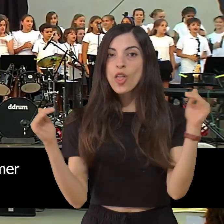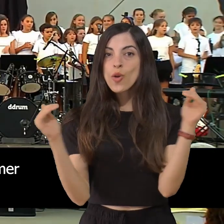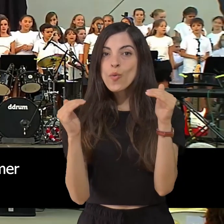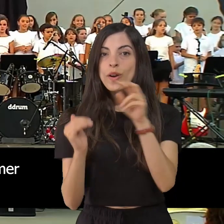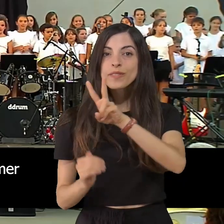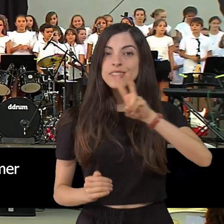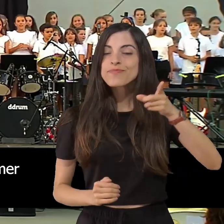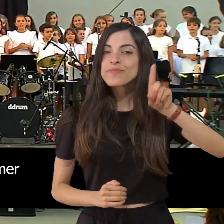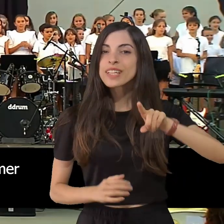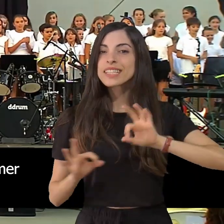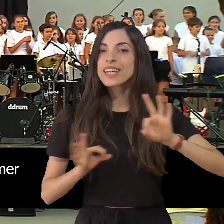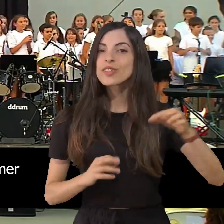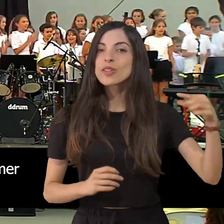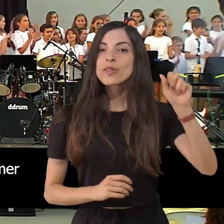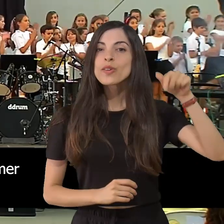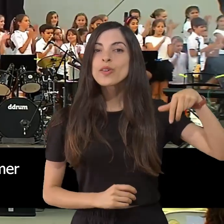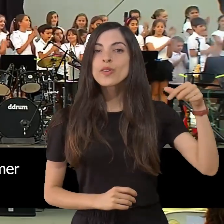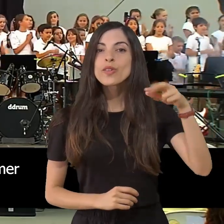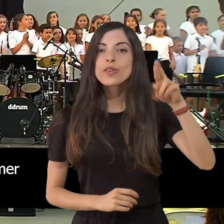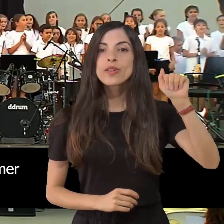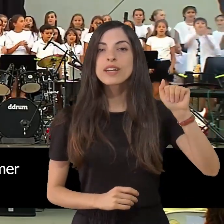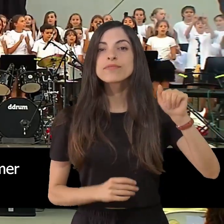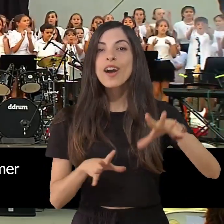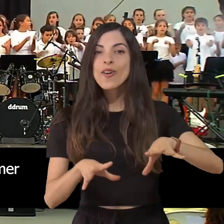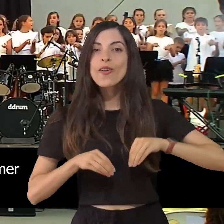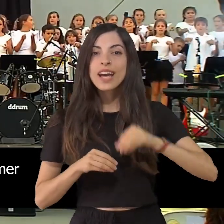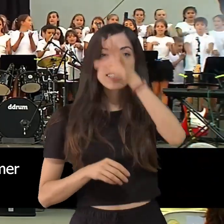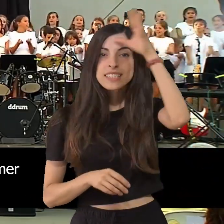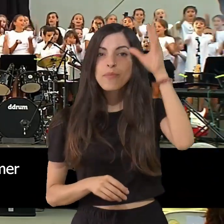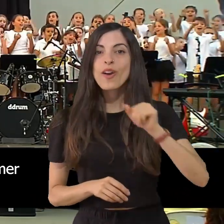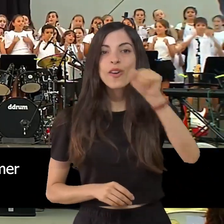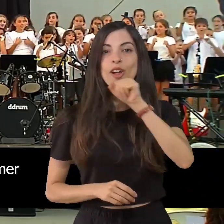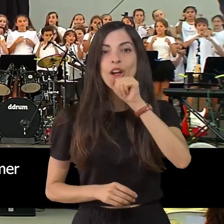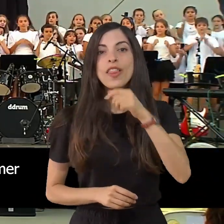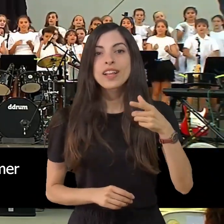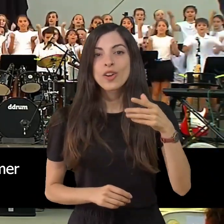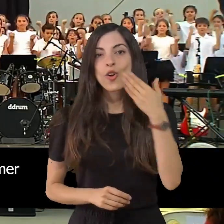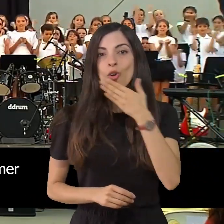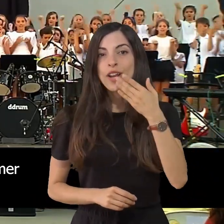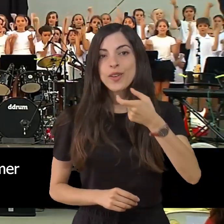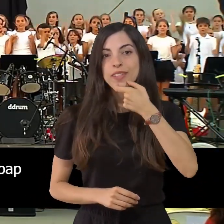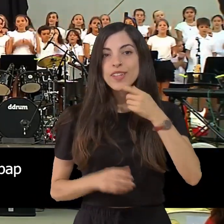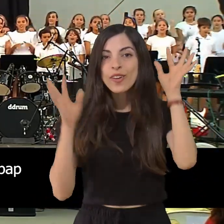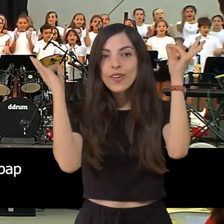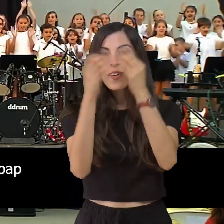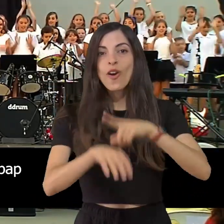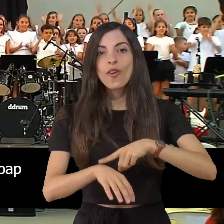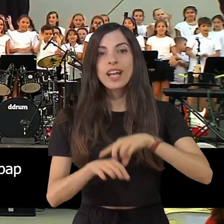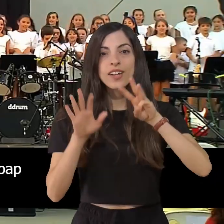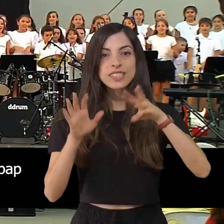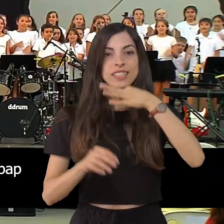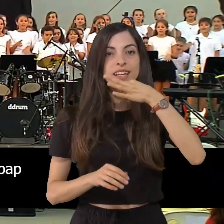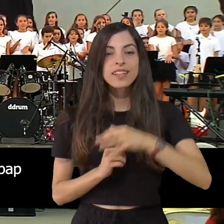De jueves a sábado el Teatro Góngora acogerá el Summer Concert del Colegio Británico de Córdoba a las 8 de la tarde,